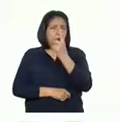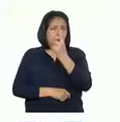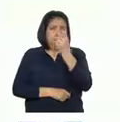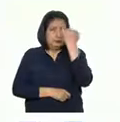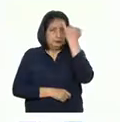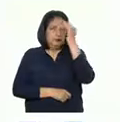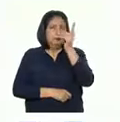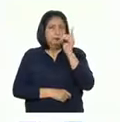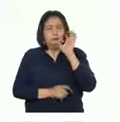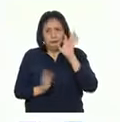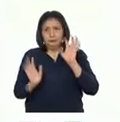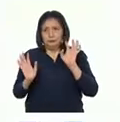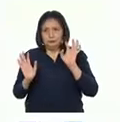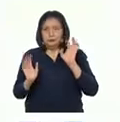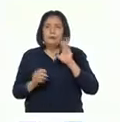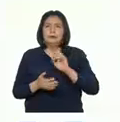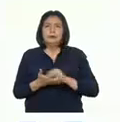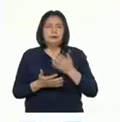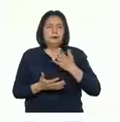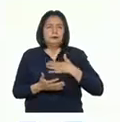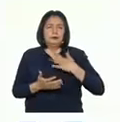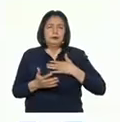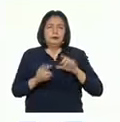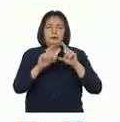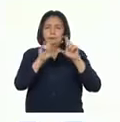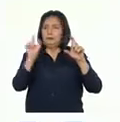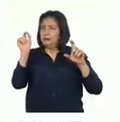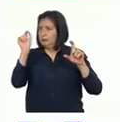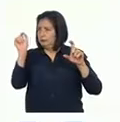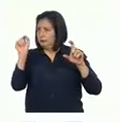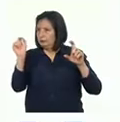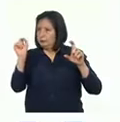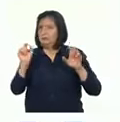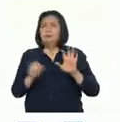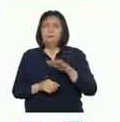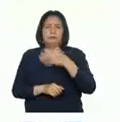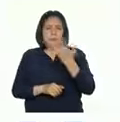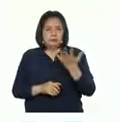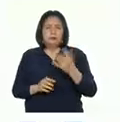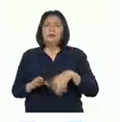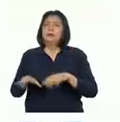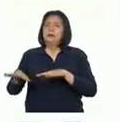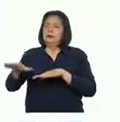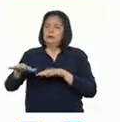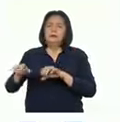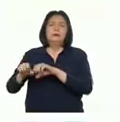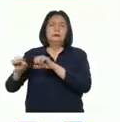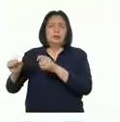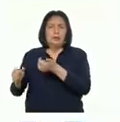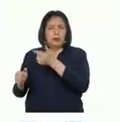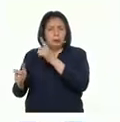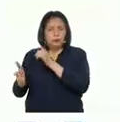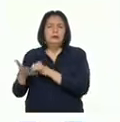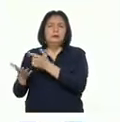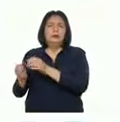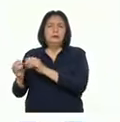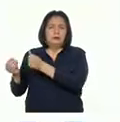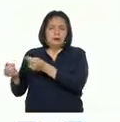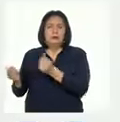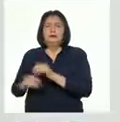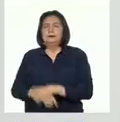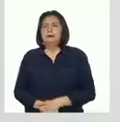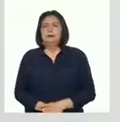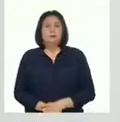una idea. Por eso, en mi sumillado puse, ¿existen ecosistemas acuáticos y terrestres?